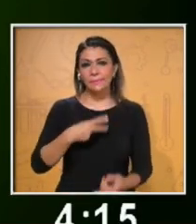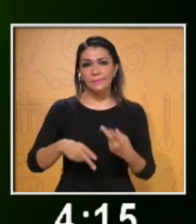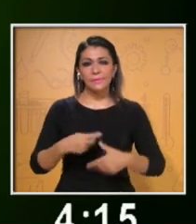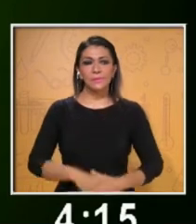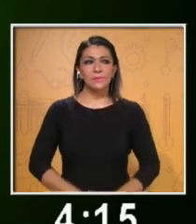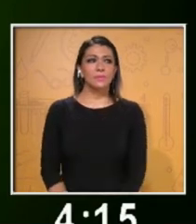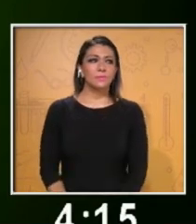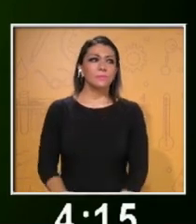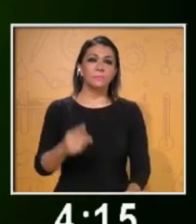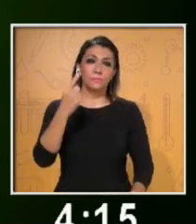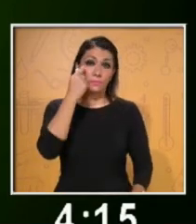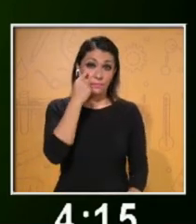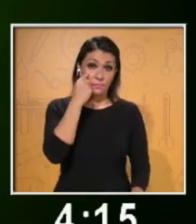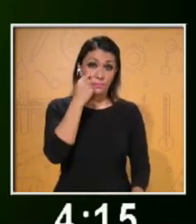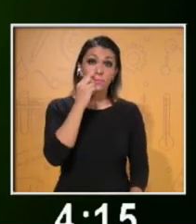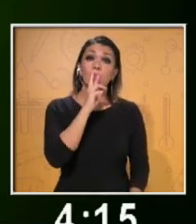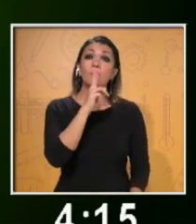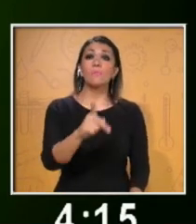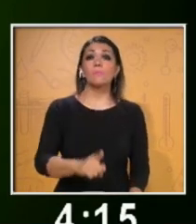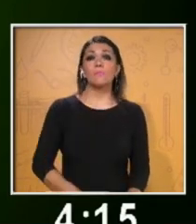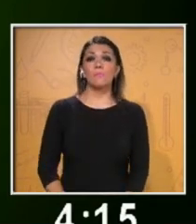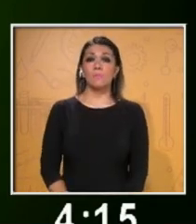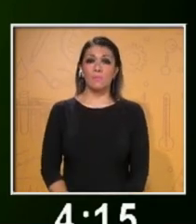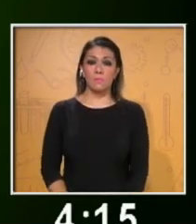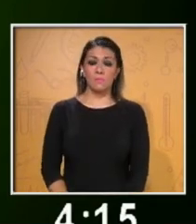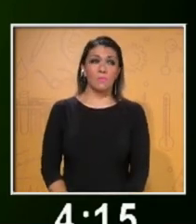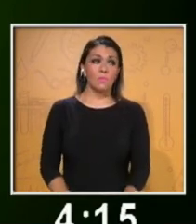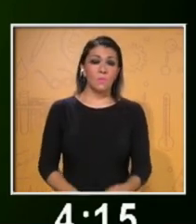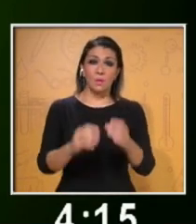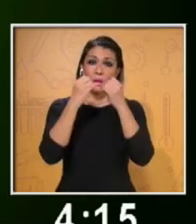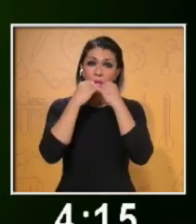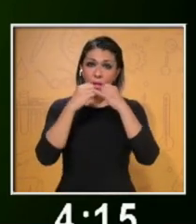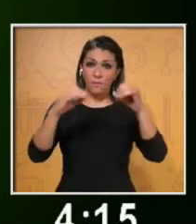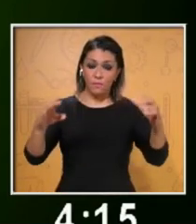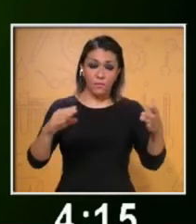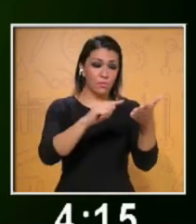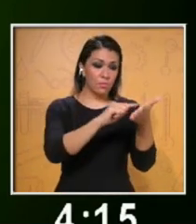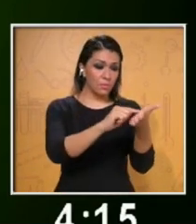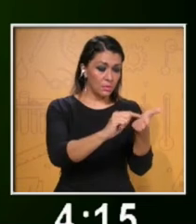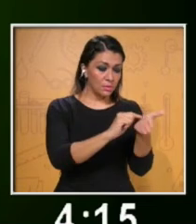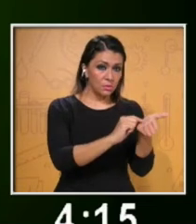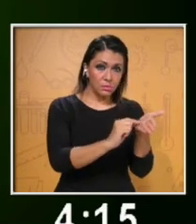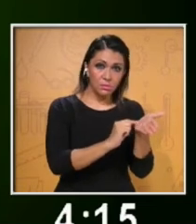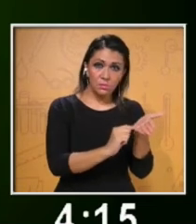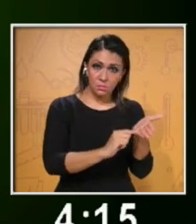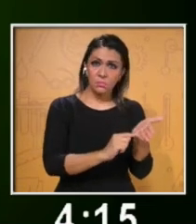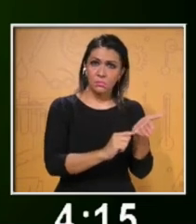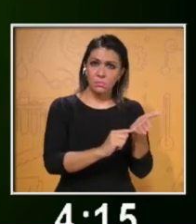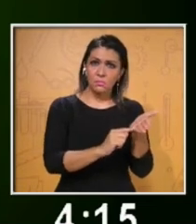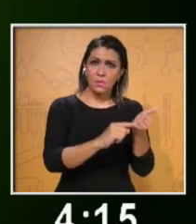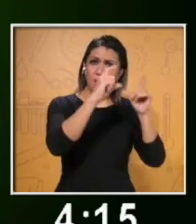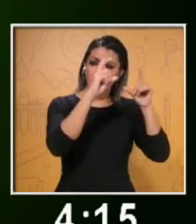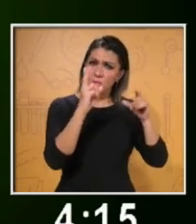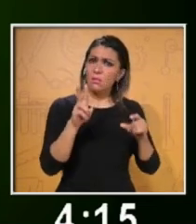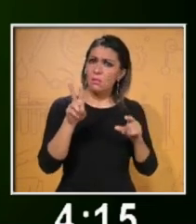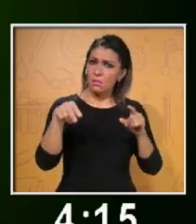Observen bien y respondan. ¿La información responde los temas y subtemas del índice?